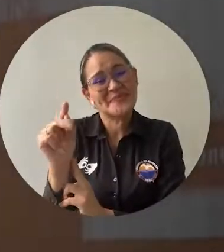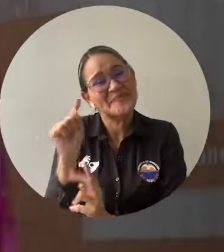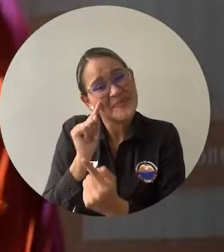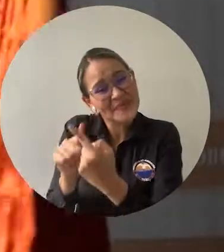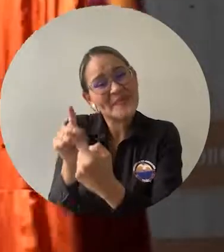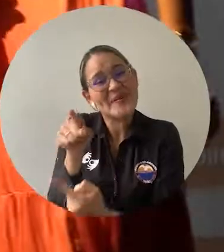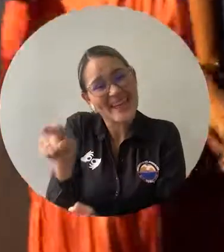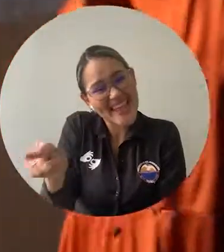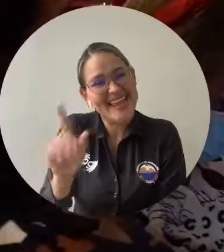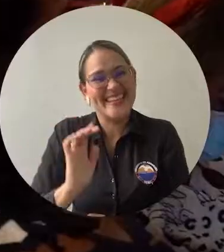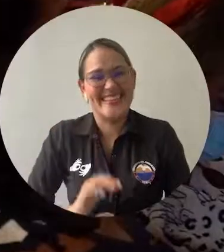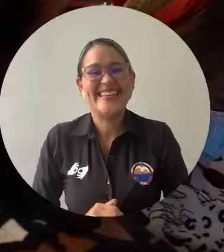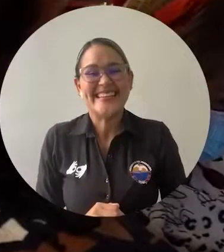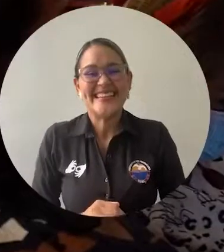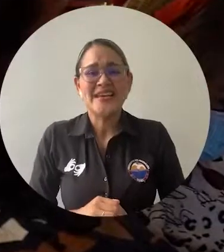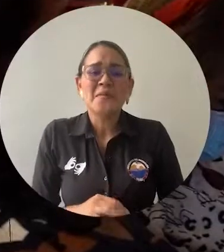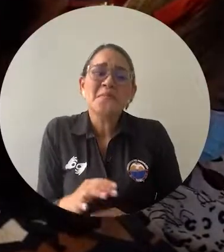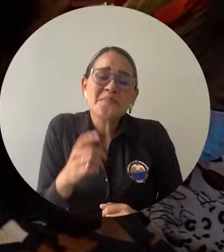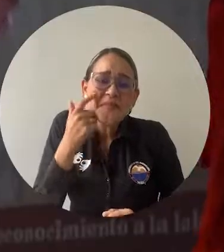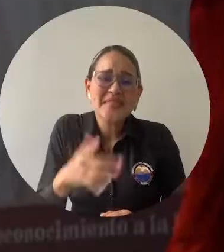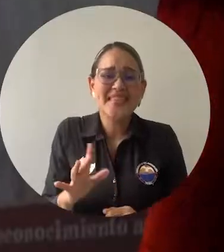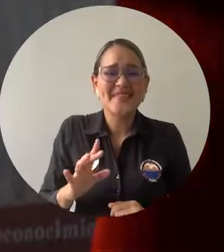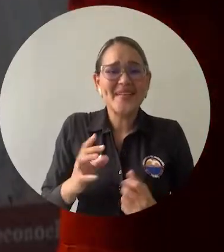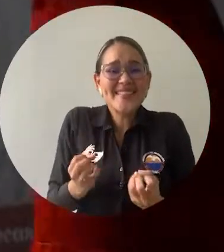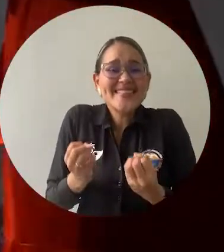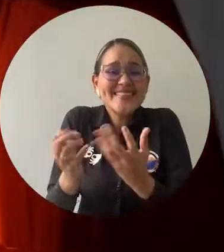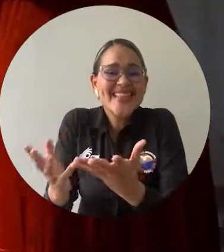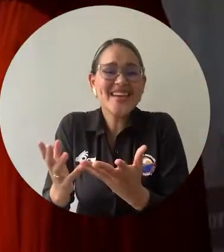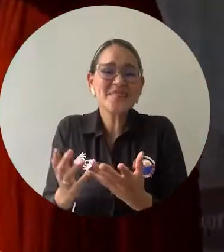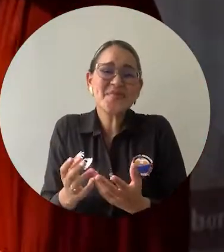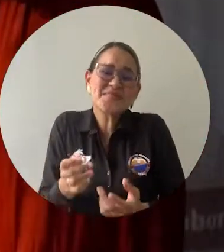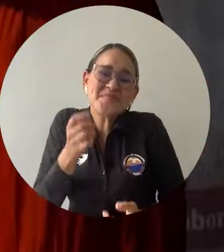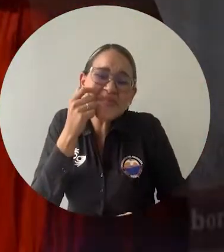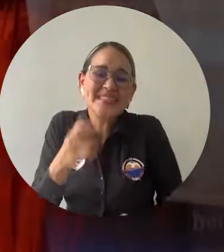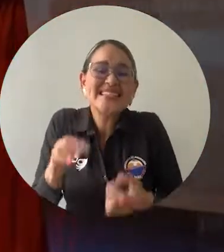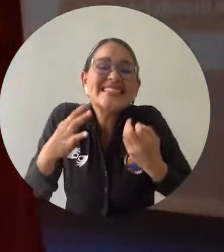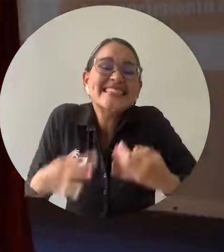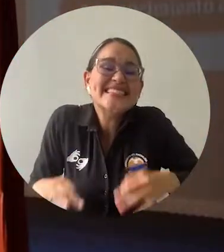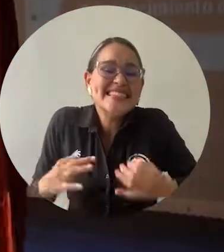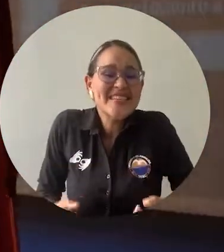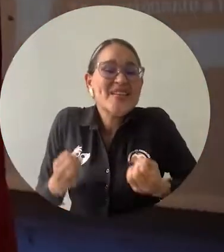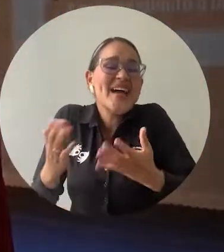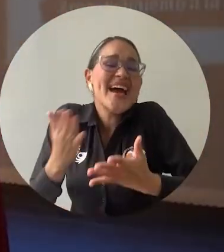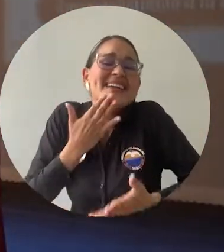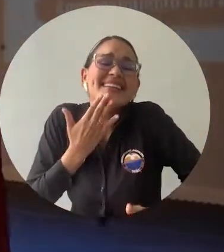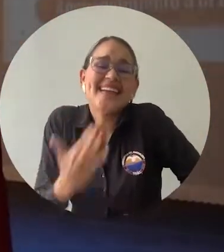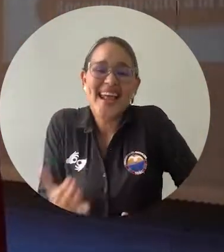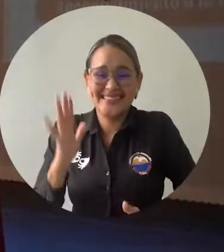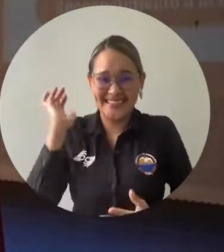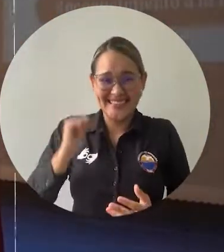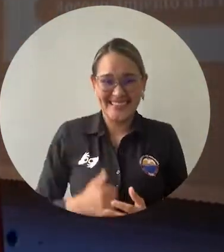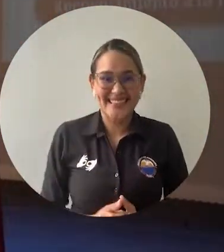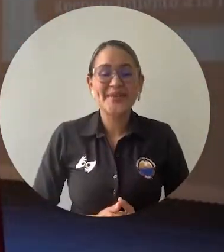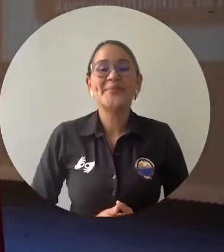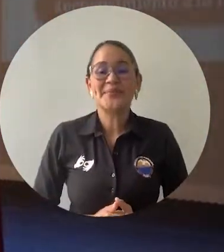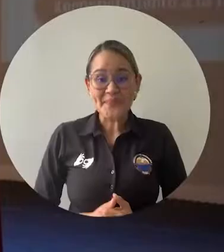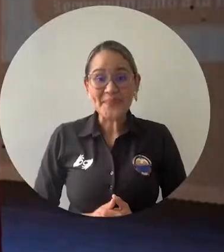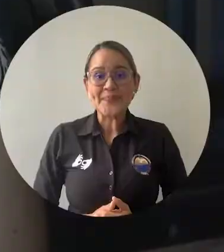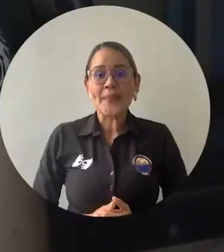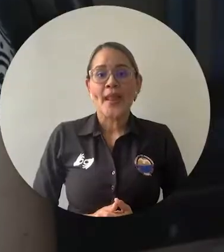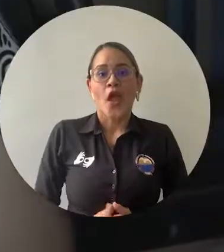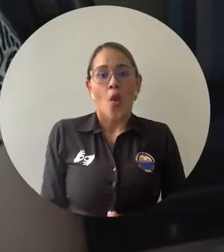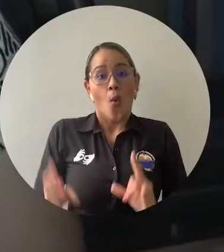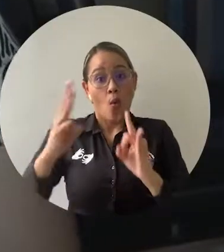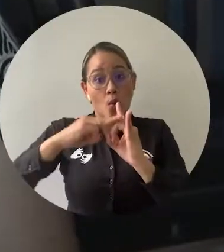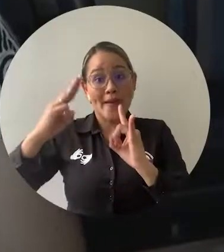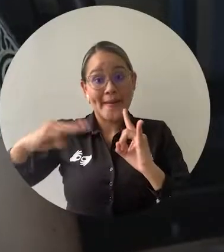homenaje es una pequeña gota a lo que efectivamente podemos agradecerles a los profesores de nuestra institución.